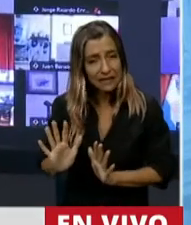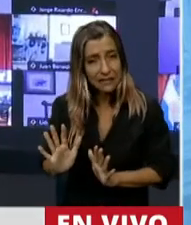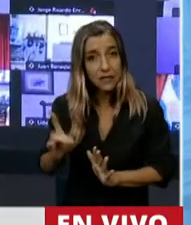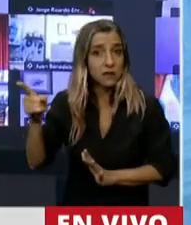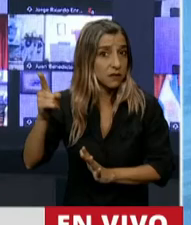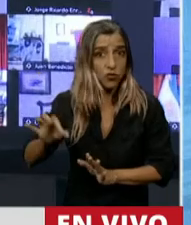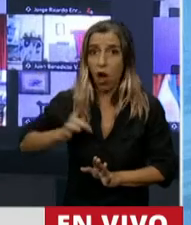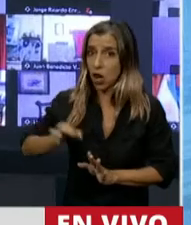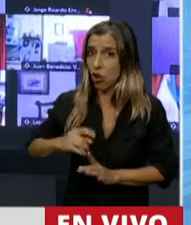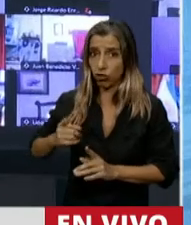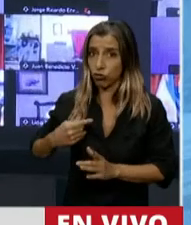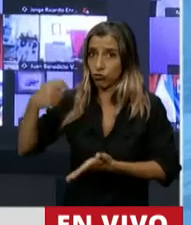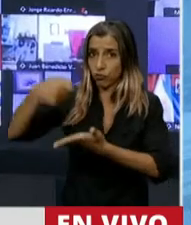años.